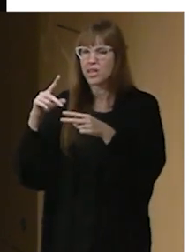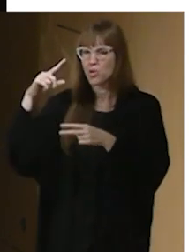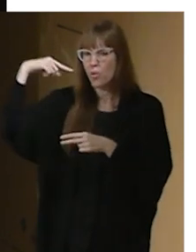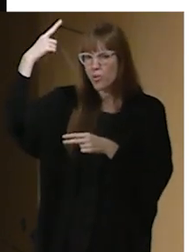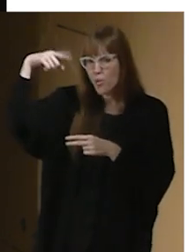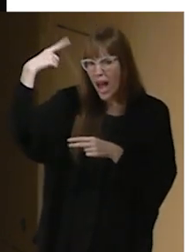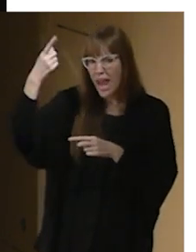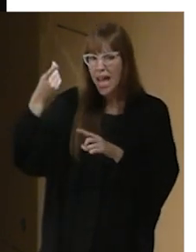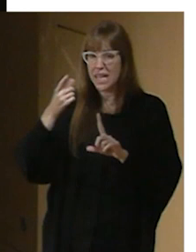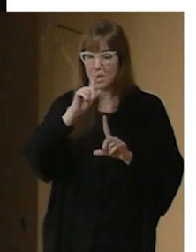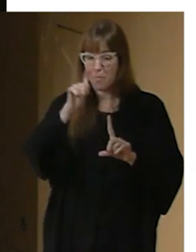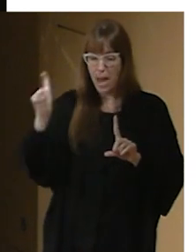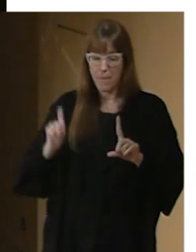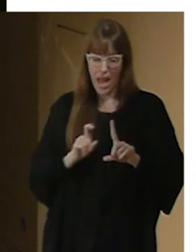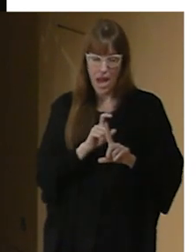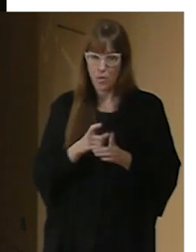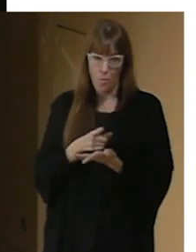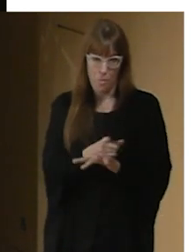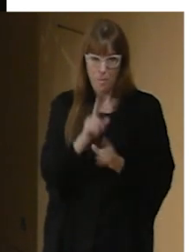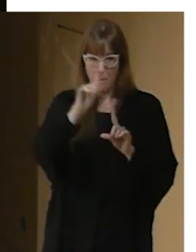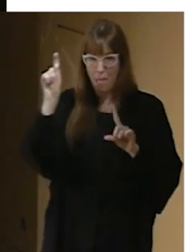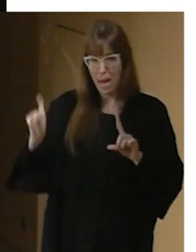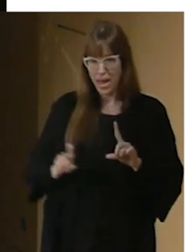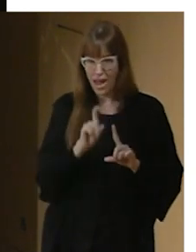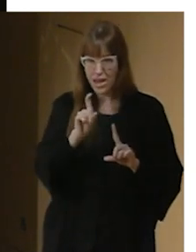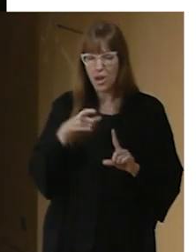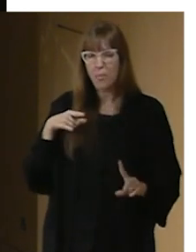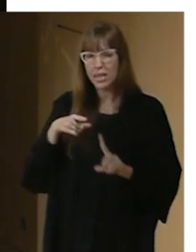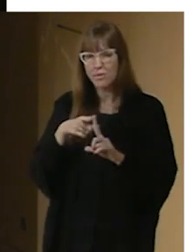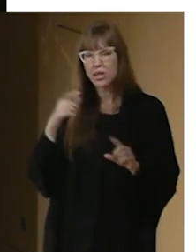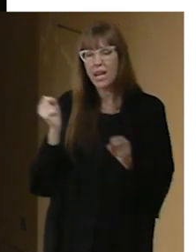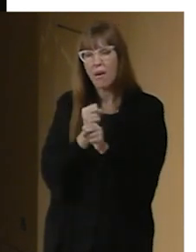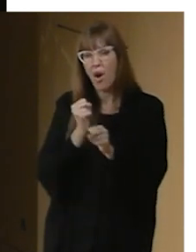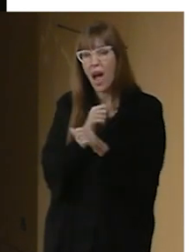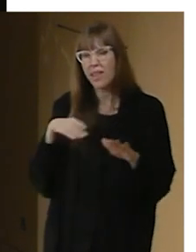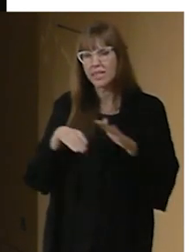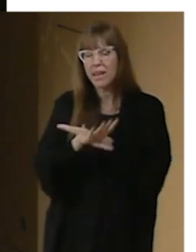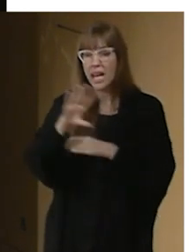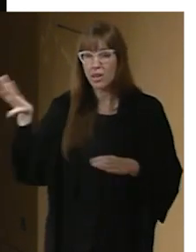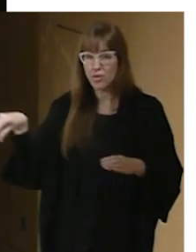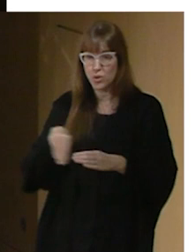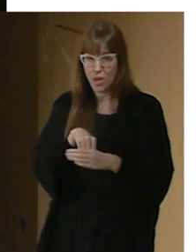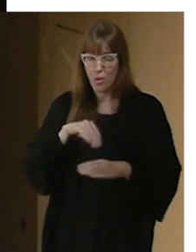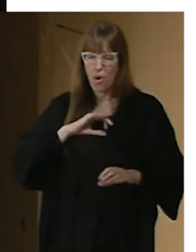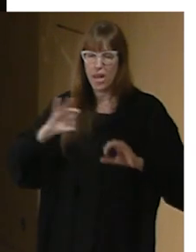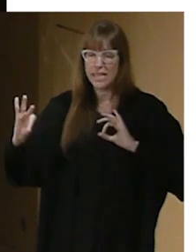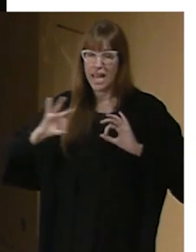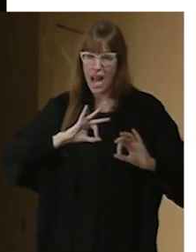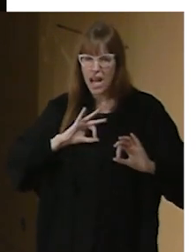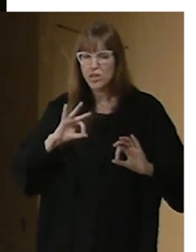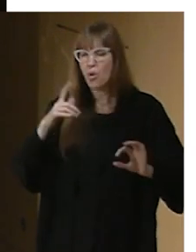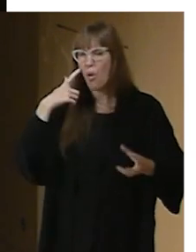que trabajan de una manera accesible e inclusiva en torno a las artes escénicas para infancia y juventud